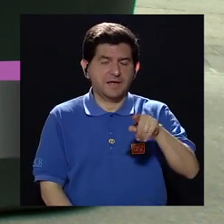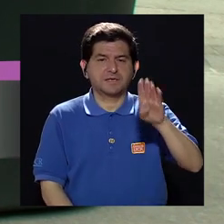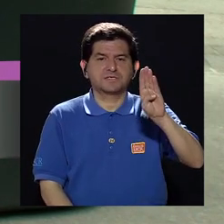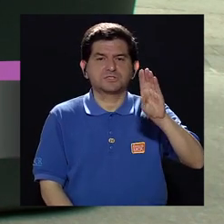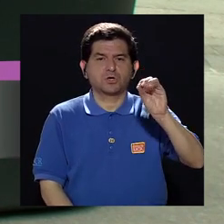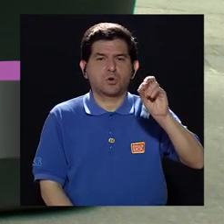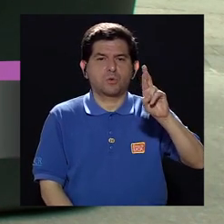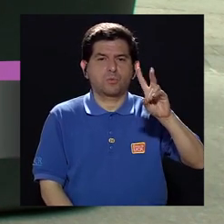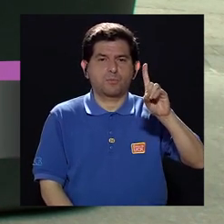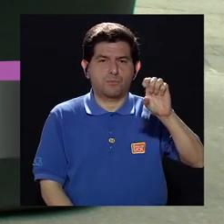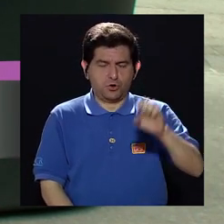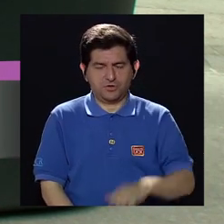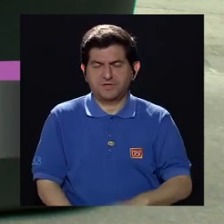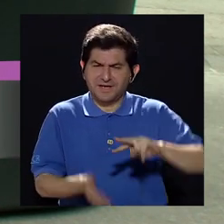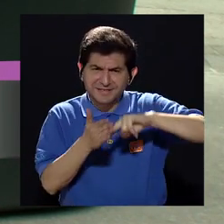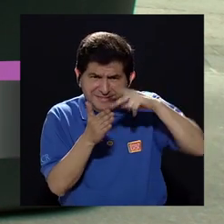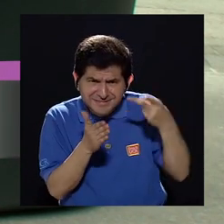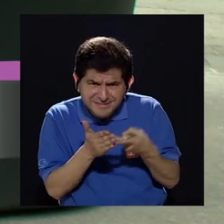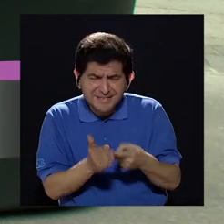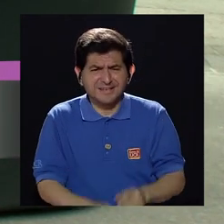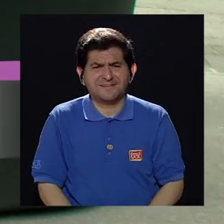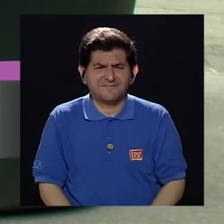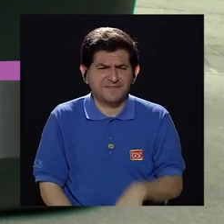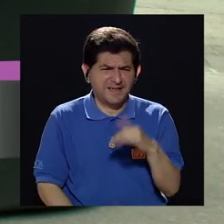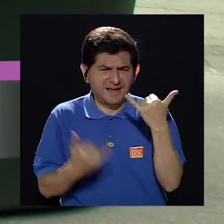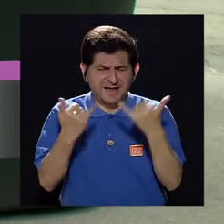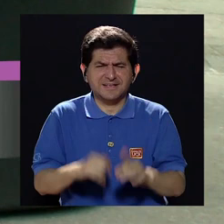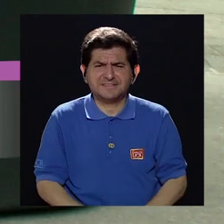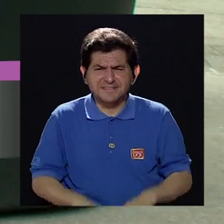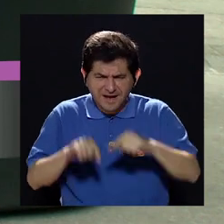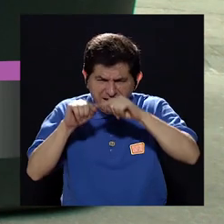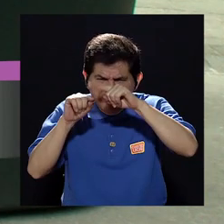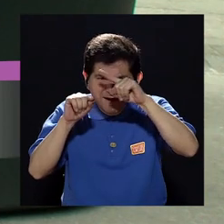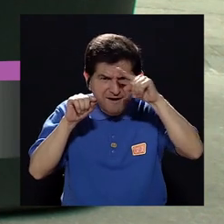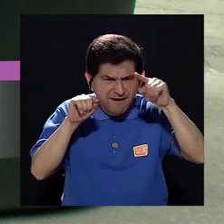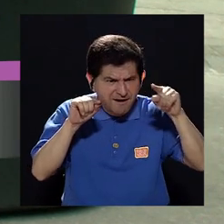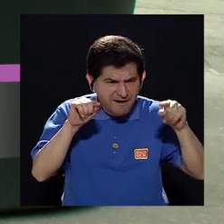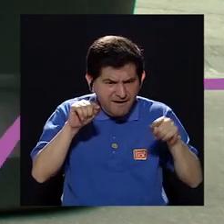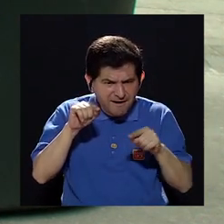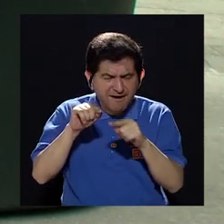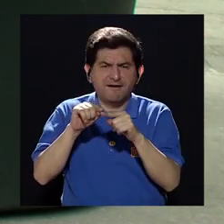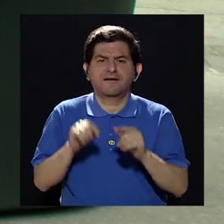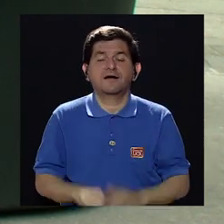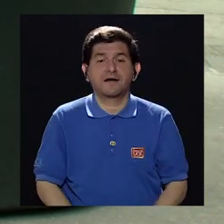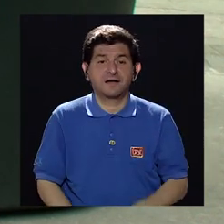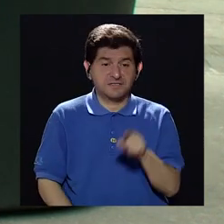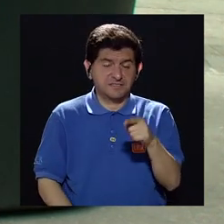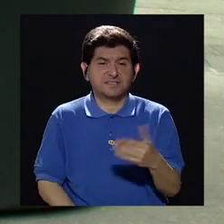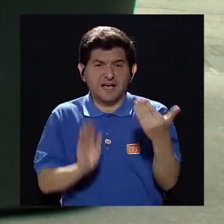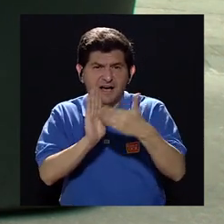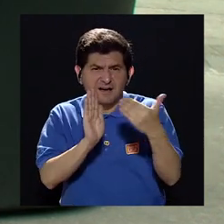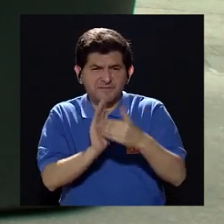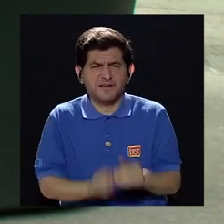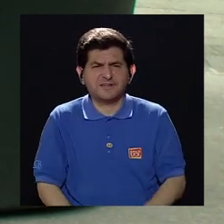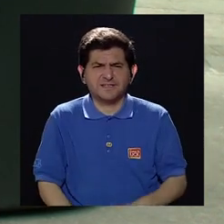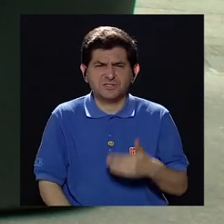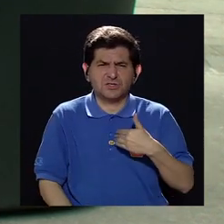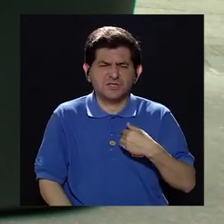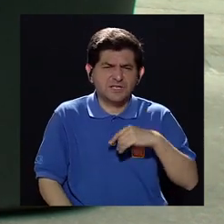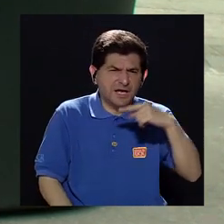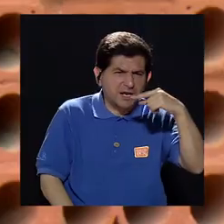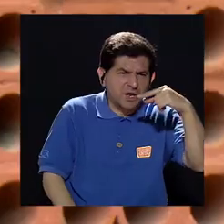bordes. La lesión tiene que ser muy definida, muy regular. Si es una lesión en la que le vemos como